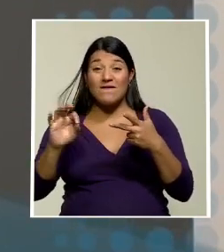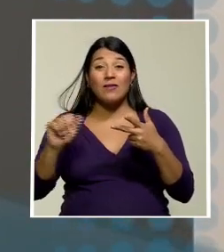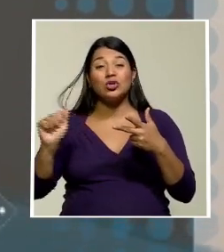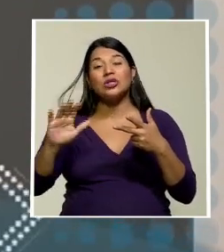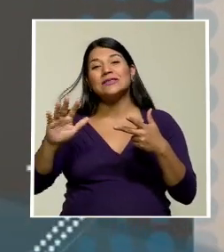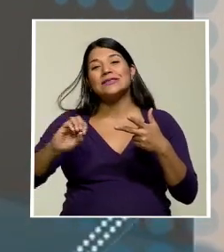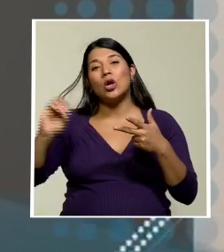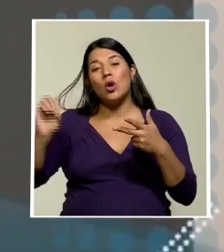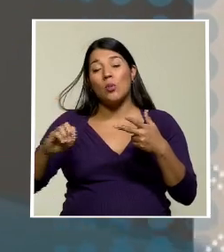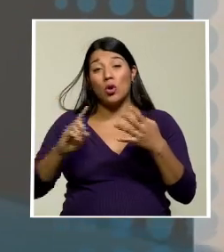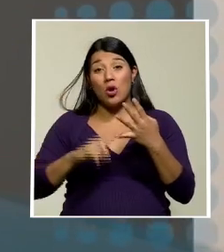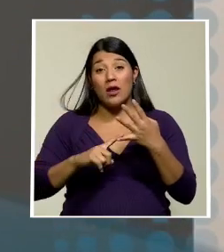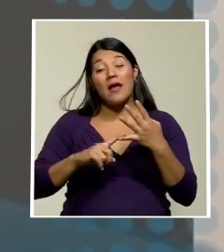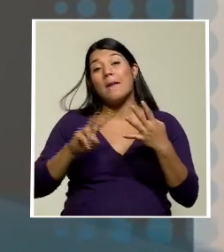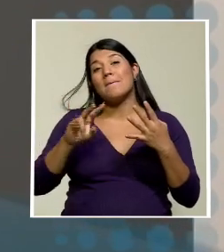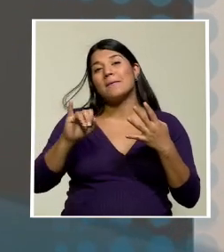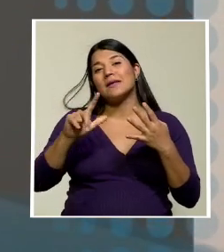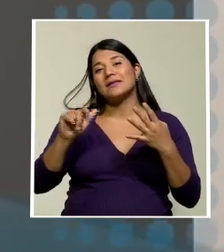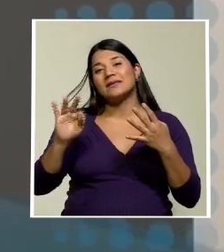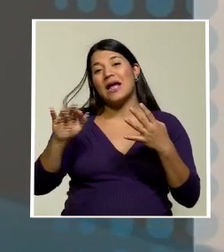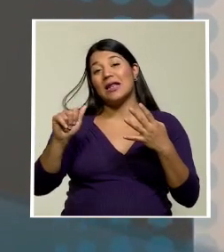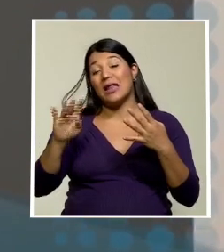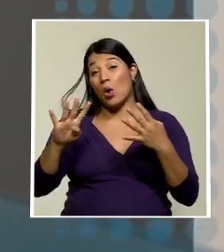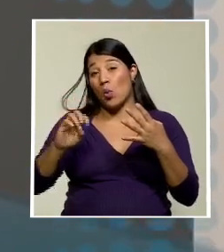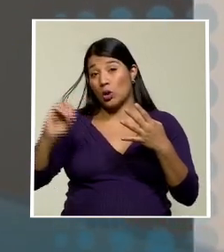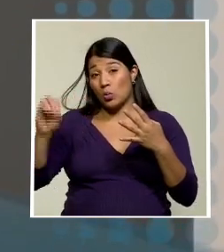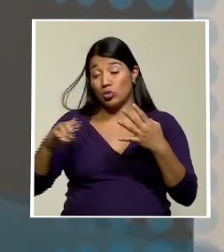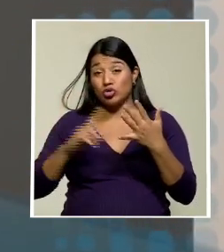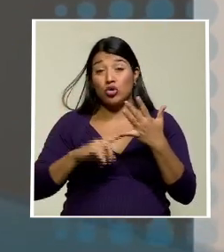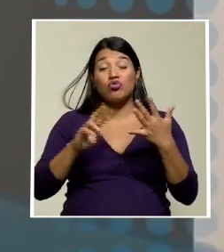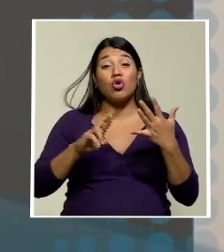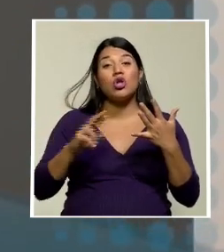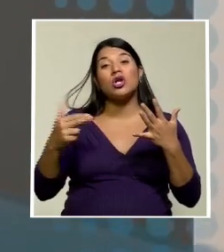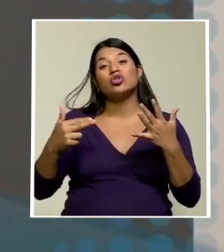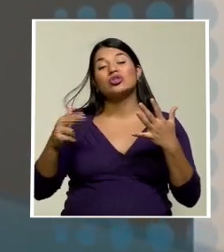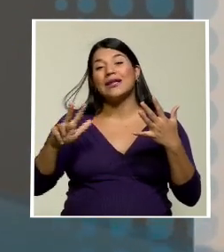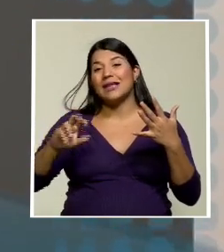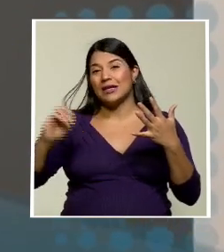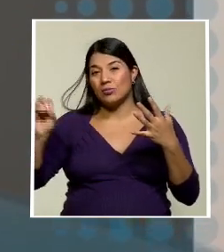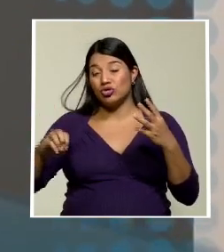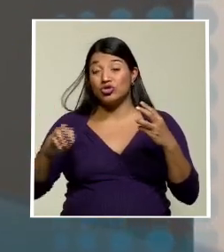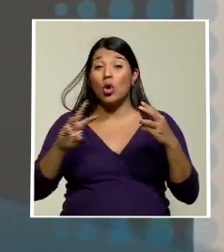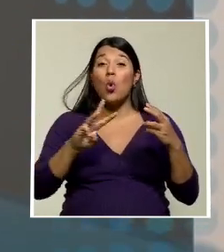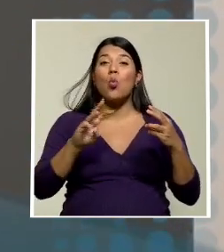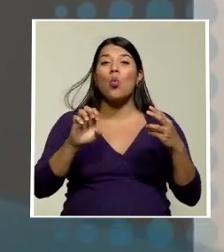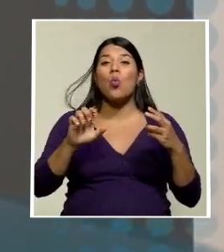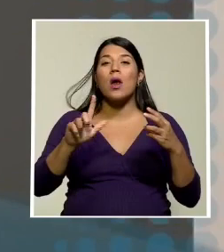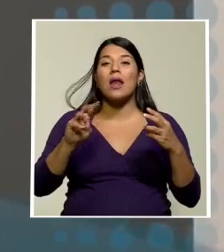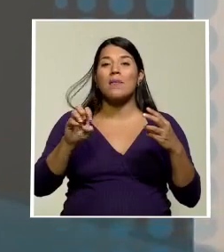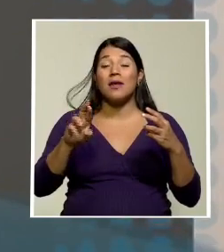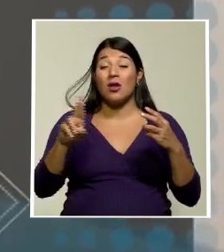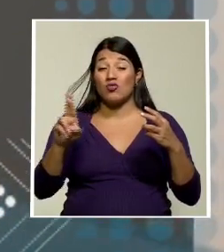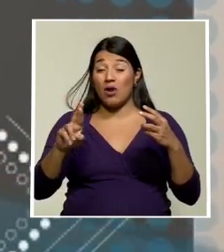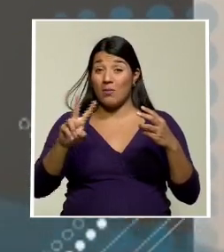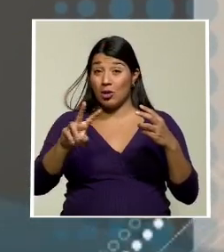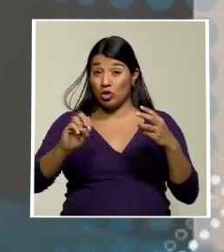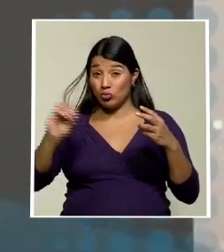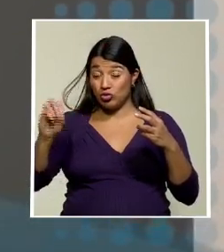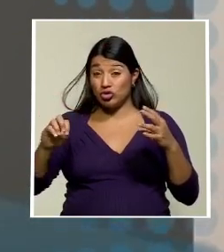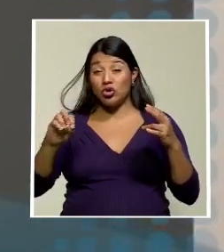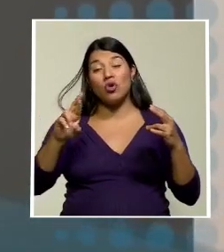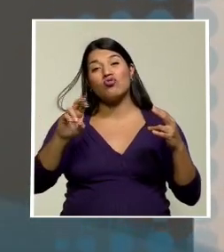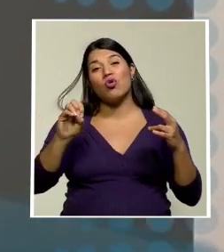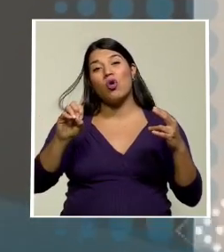un 5%. José María Villalta, 4%. Rodrigo Chávez, 3%. Huelme Ramos con un 2% de apoyo. Y